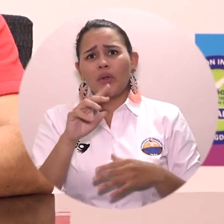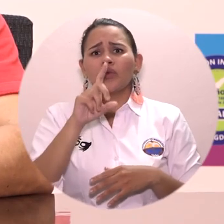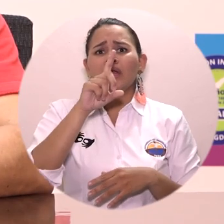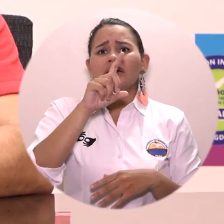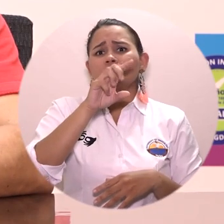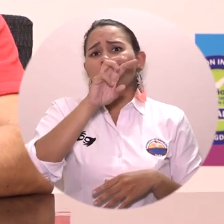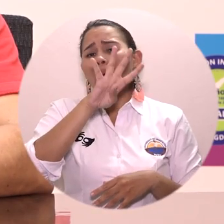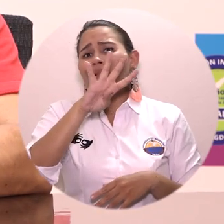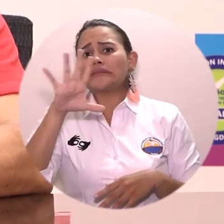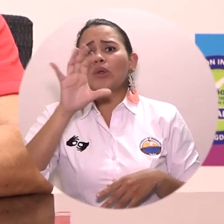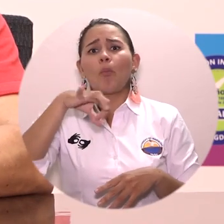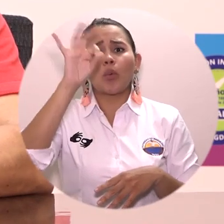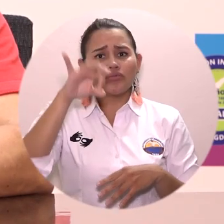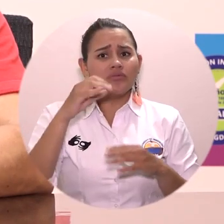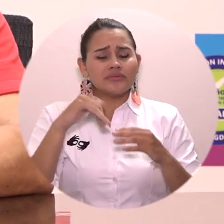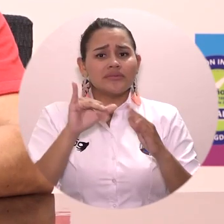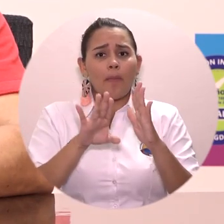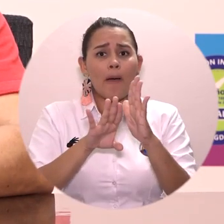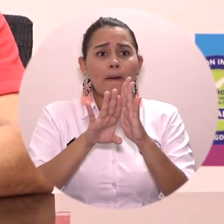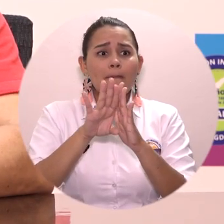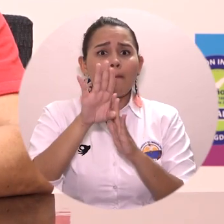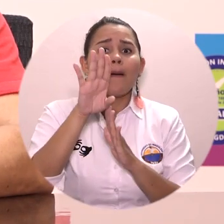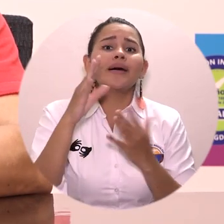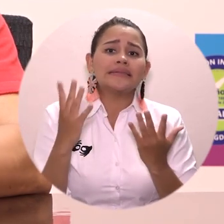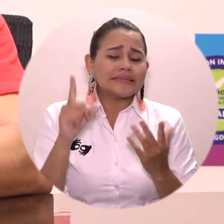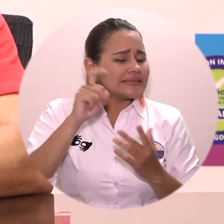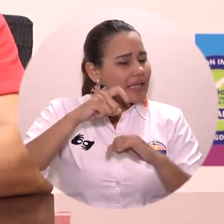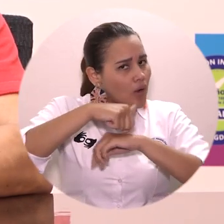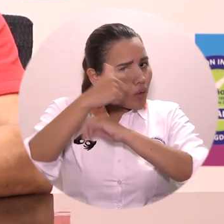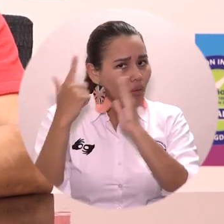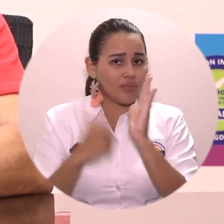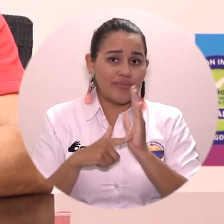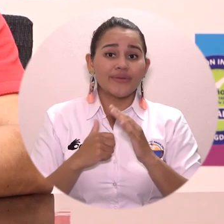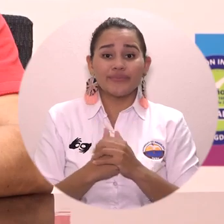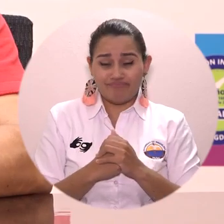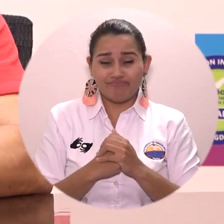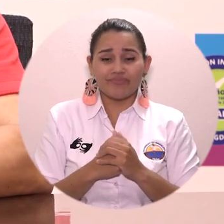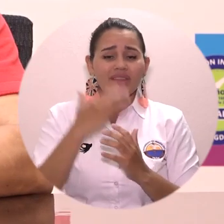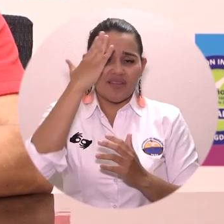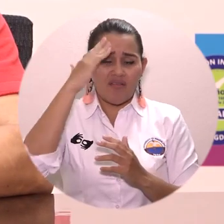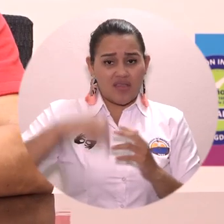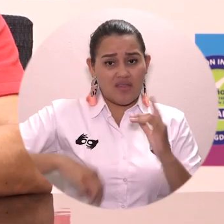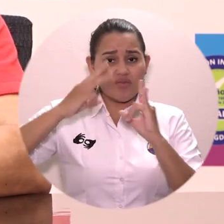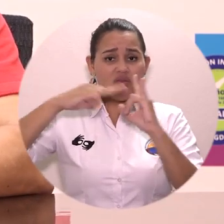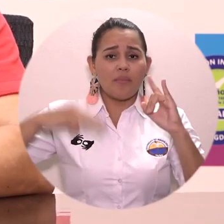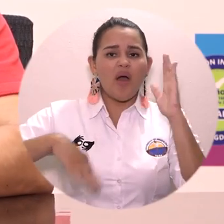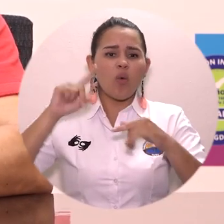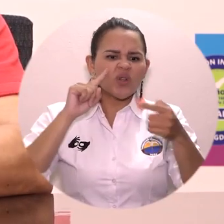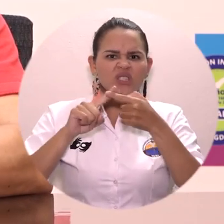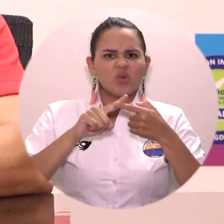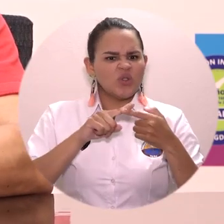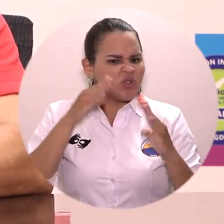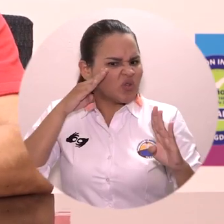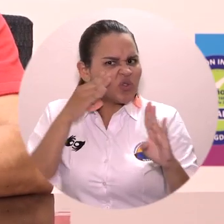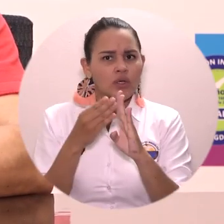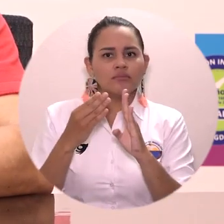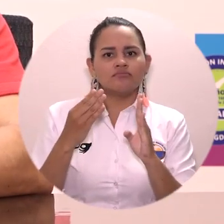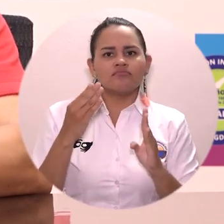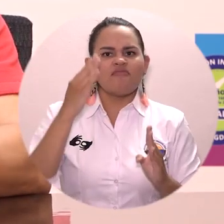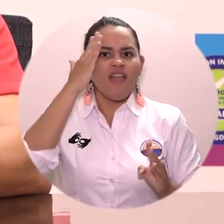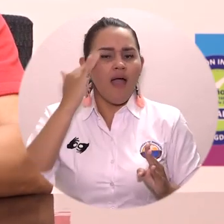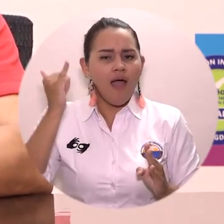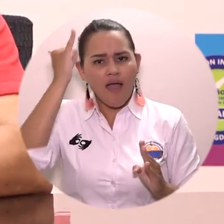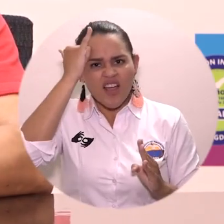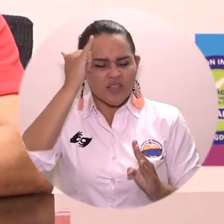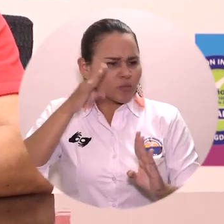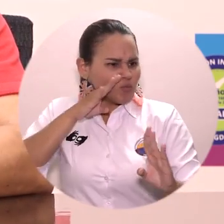porque lo más crítico para la universidad no es solamente el proceso académico. Lo más fácil desde el punto de vista administrativo